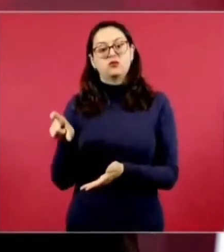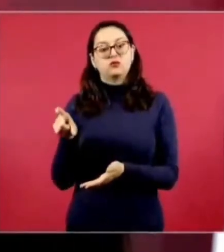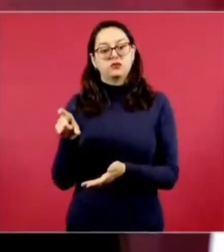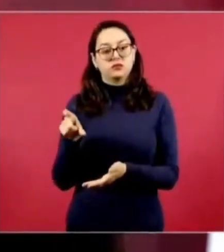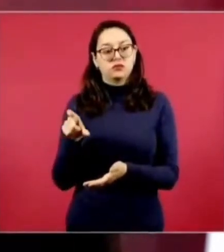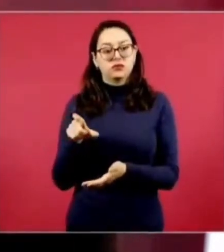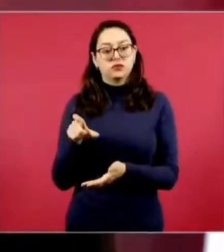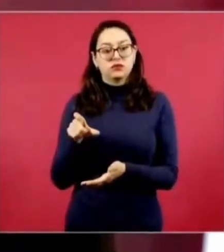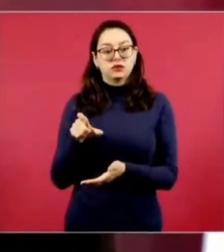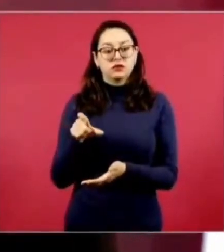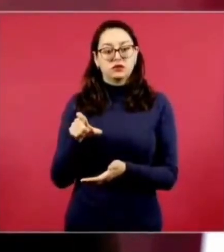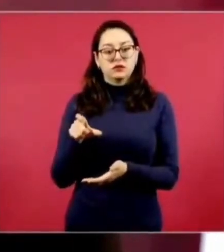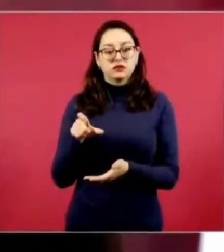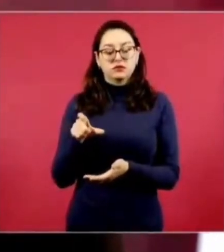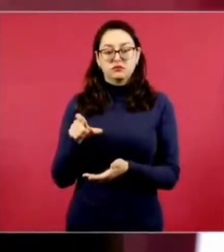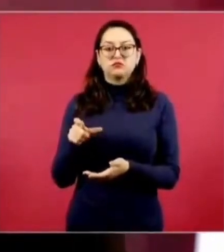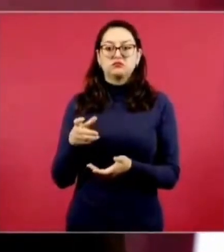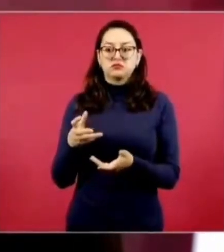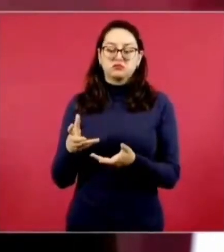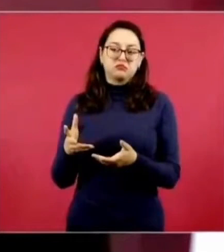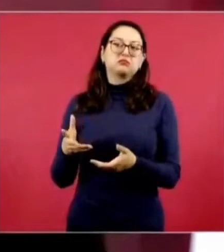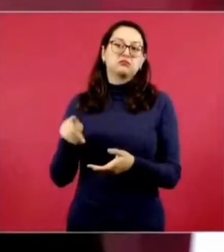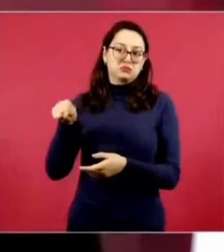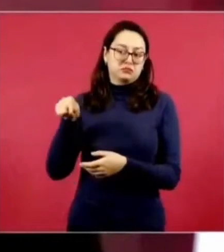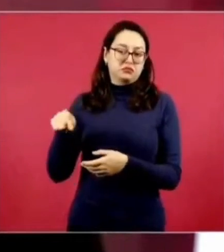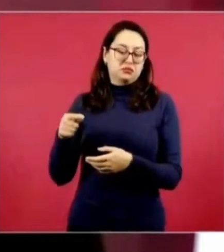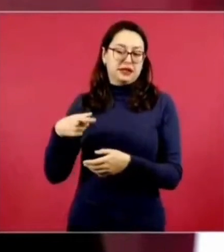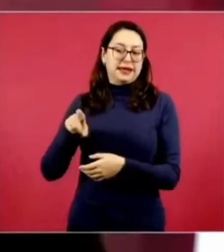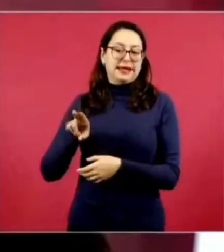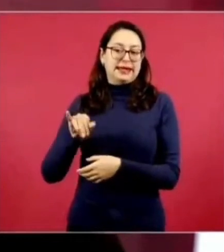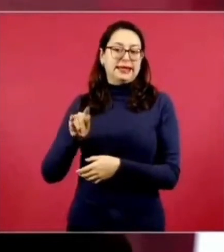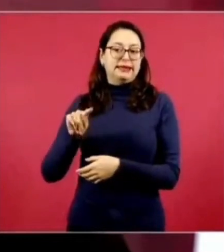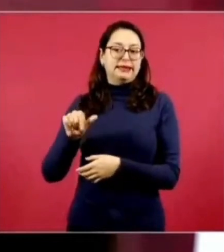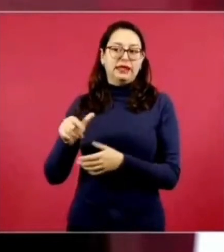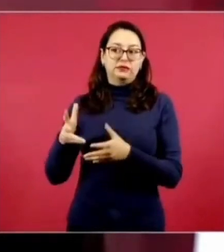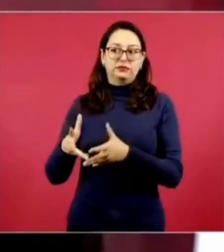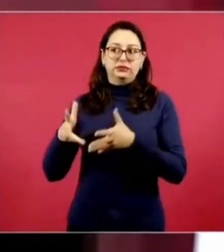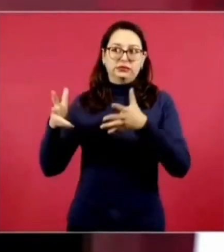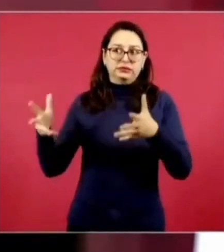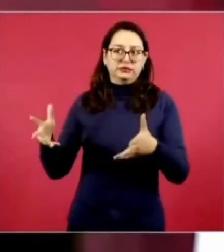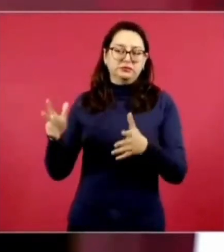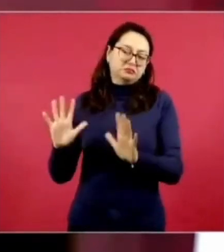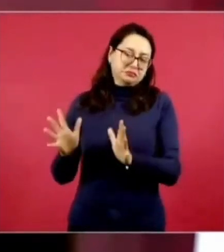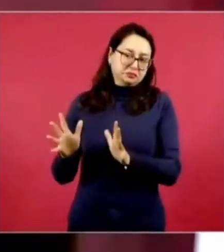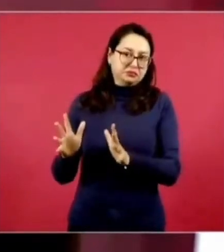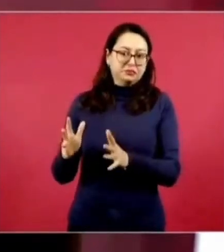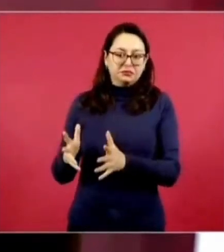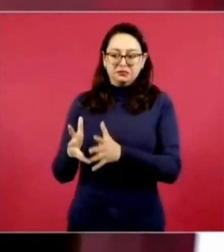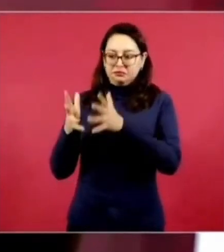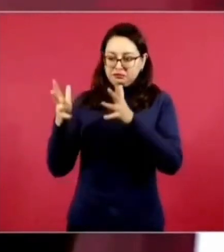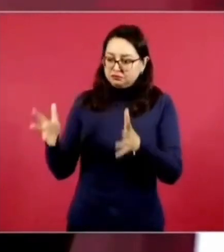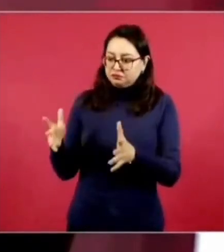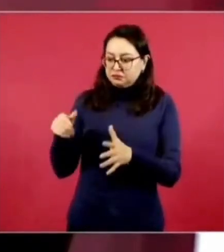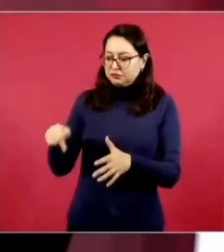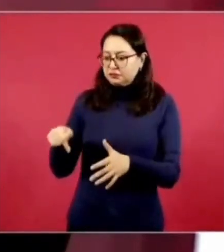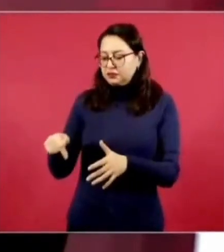un patrimonio y fueron comprando